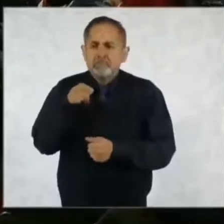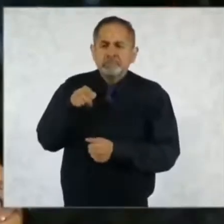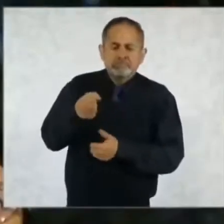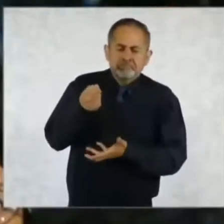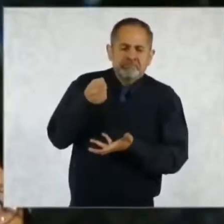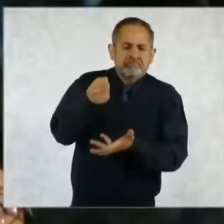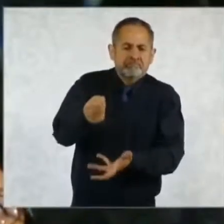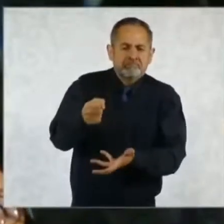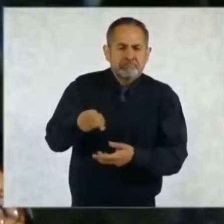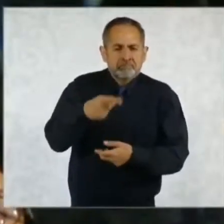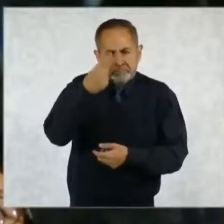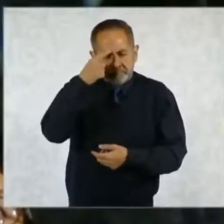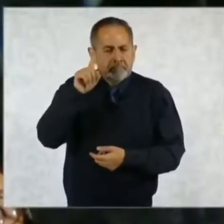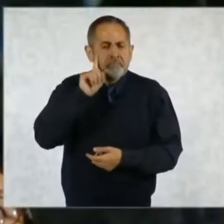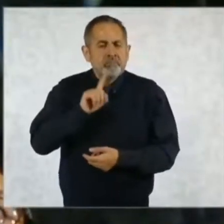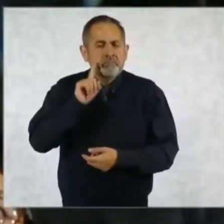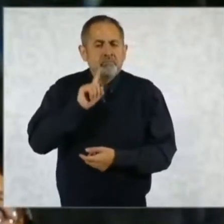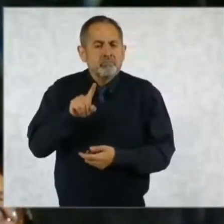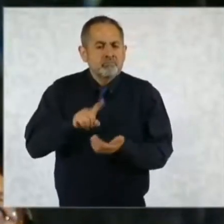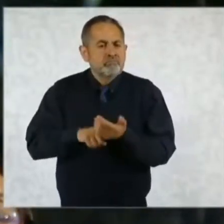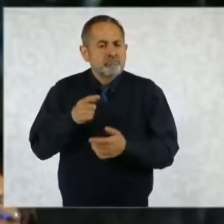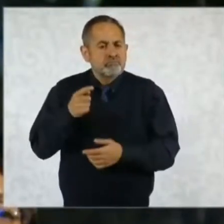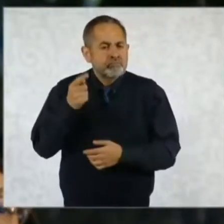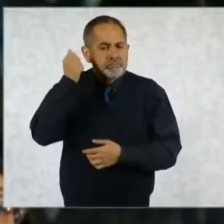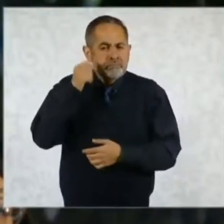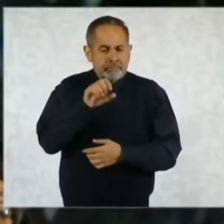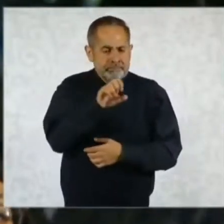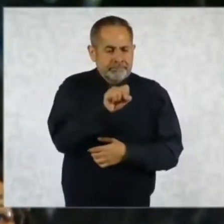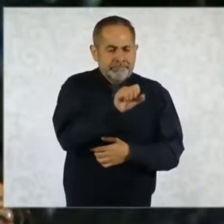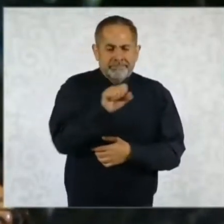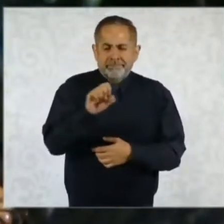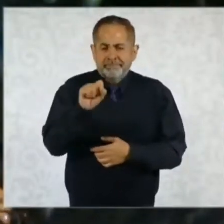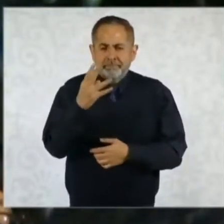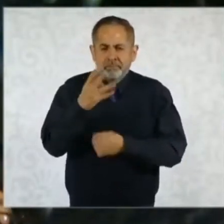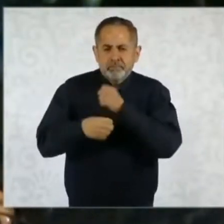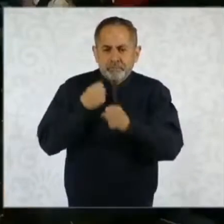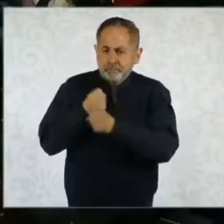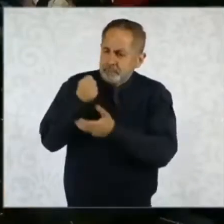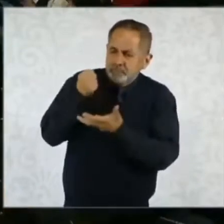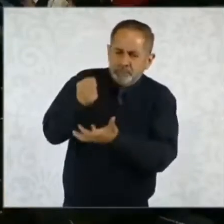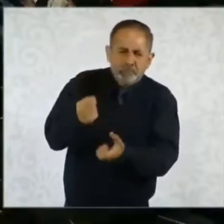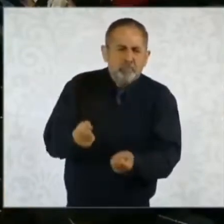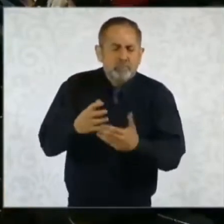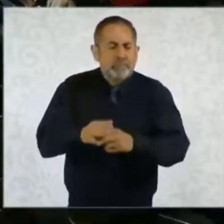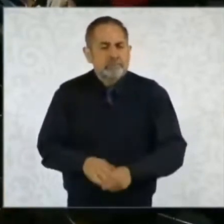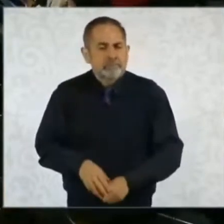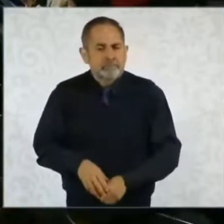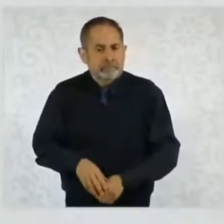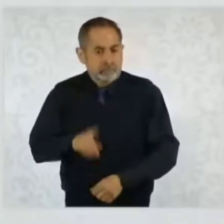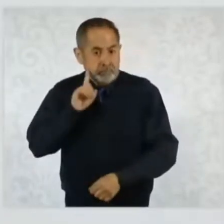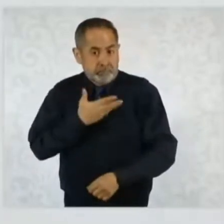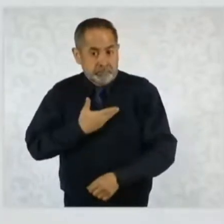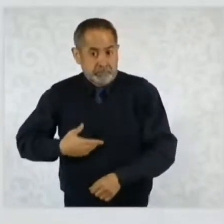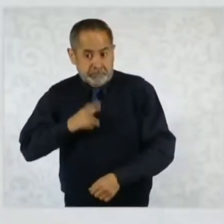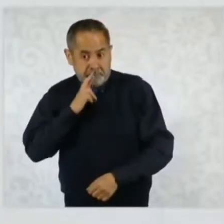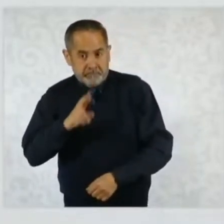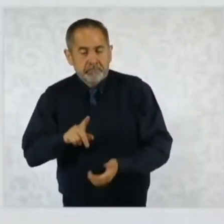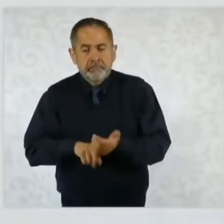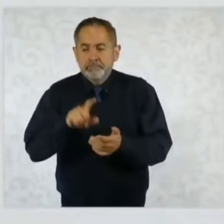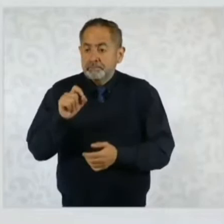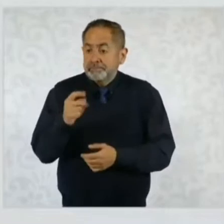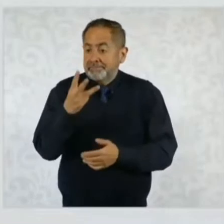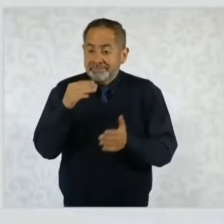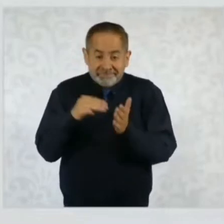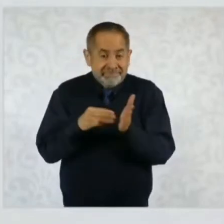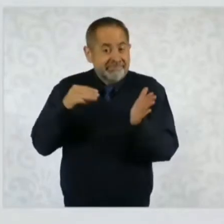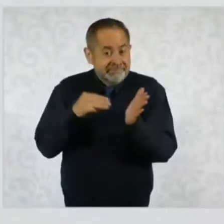de mujeres, la pensión de 60 a 64 años? Son 23 mil millones de pesos el próximo